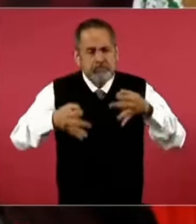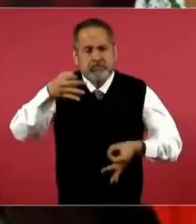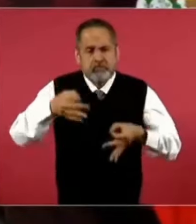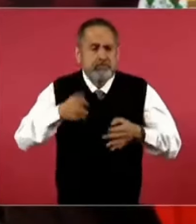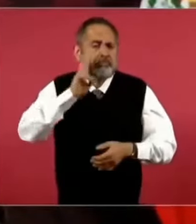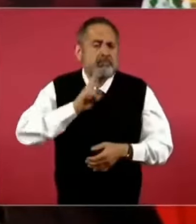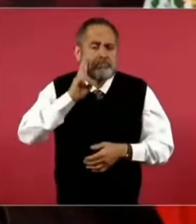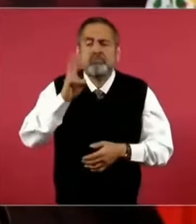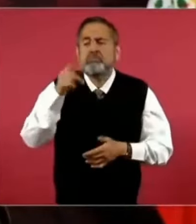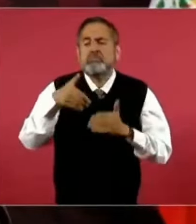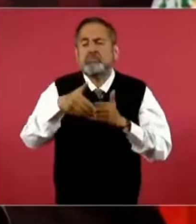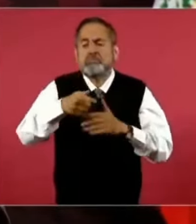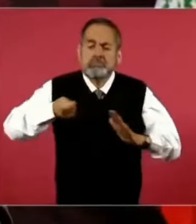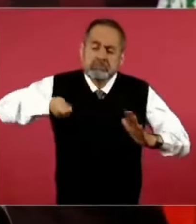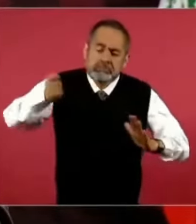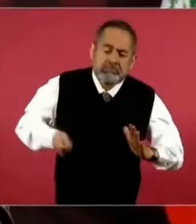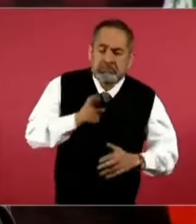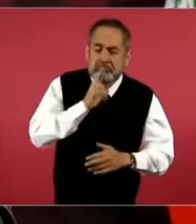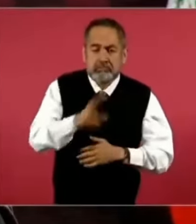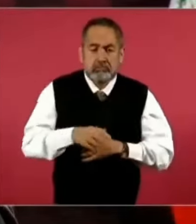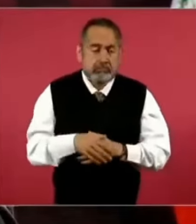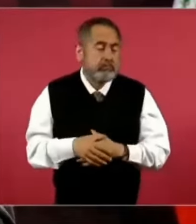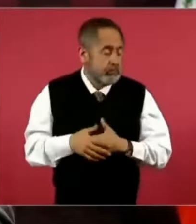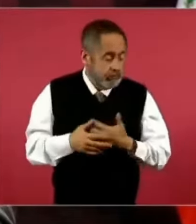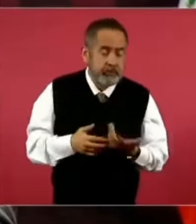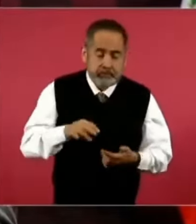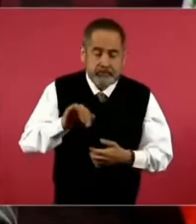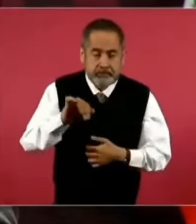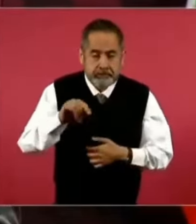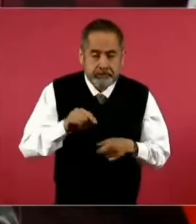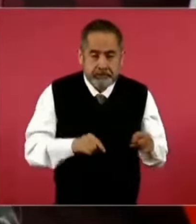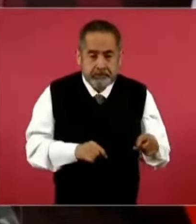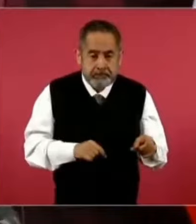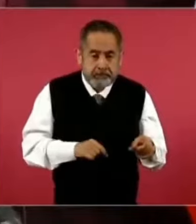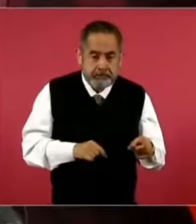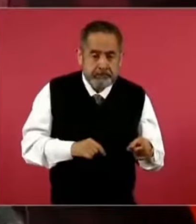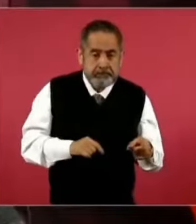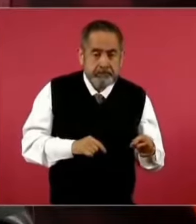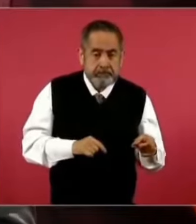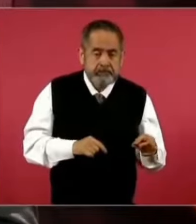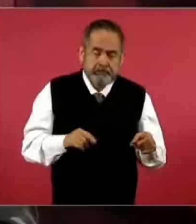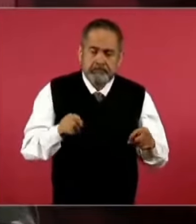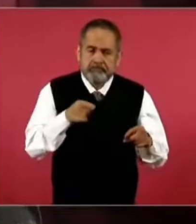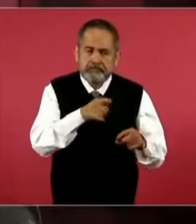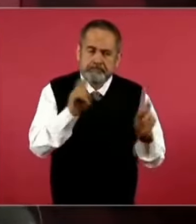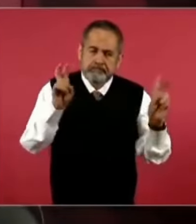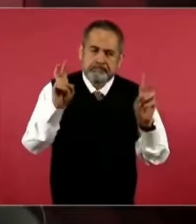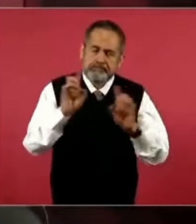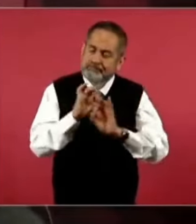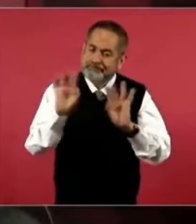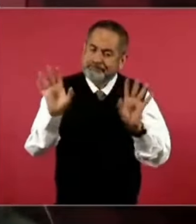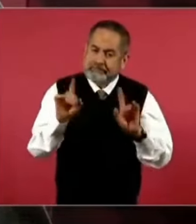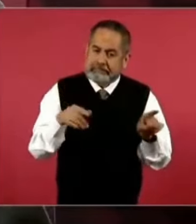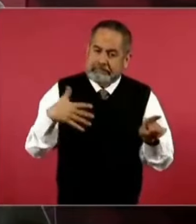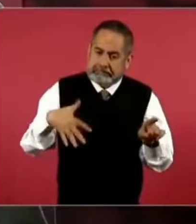resolviendo. Sí es un asunto delicado, vamos a decir,